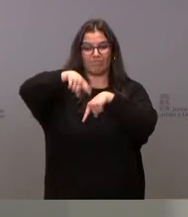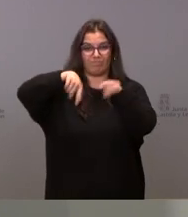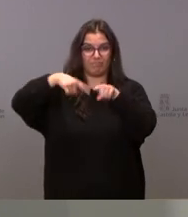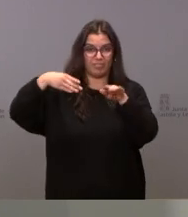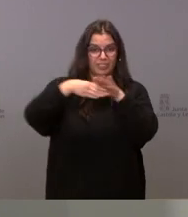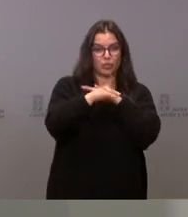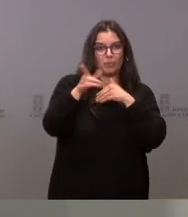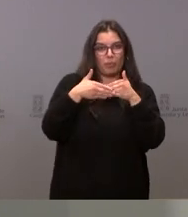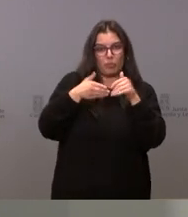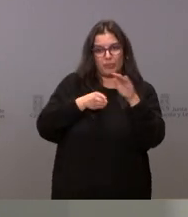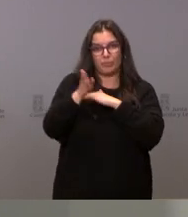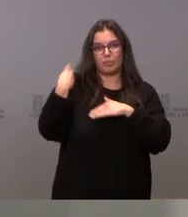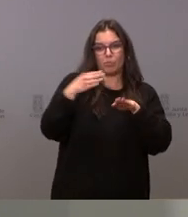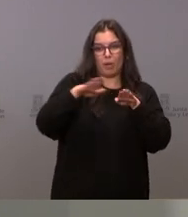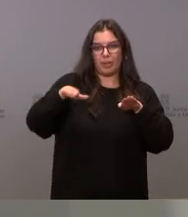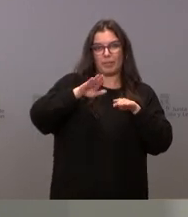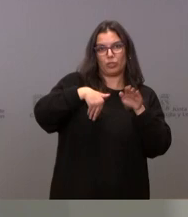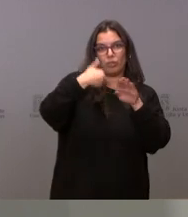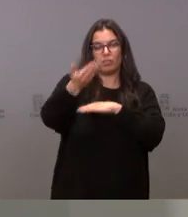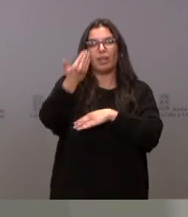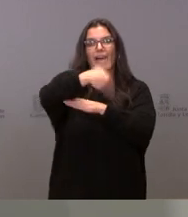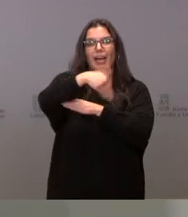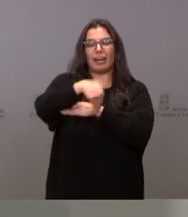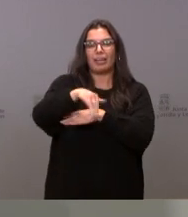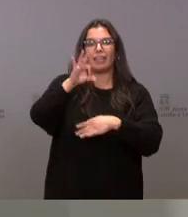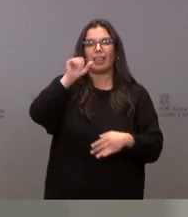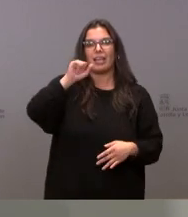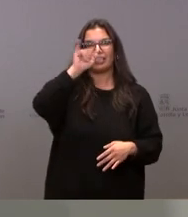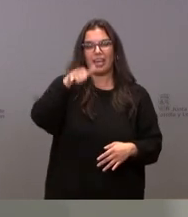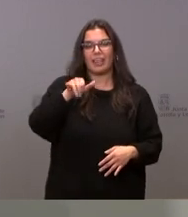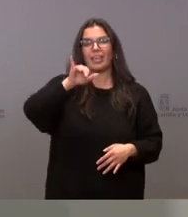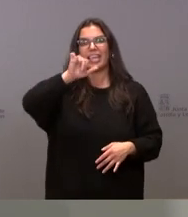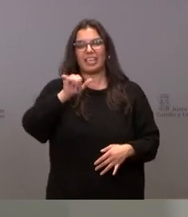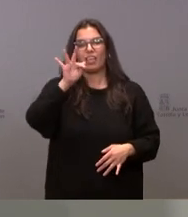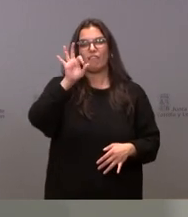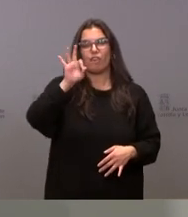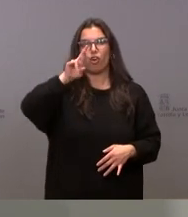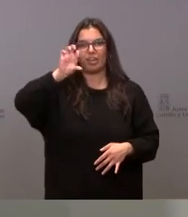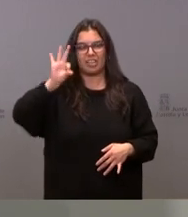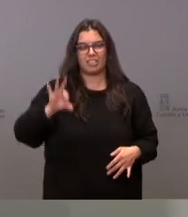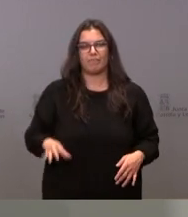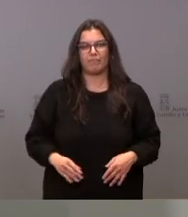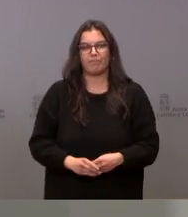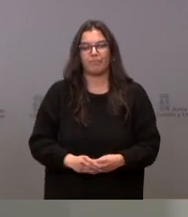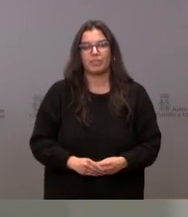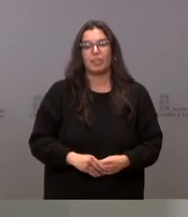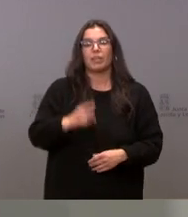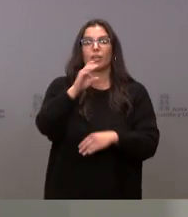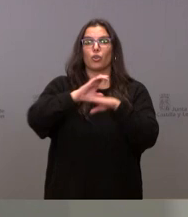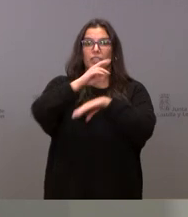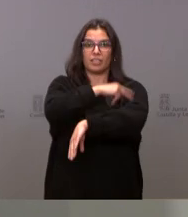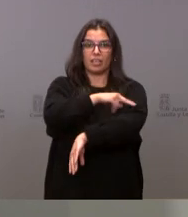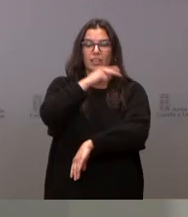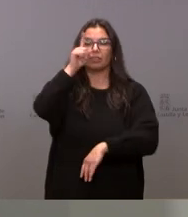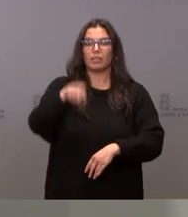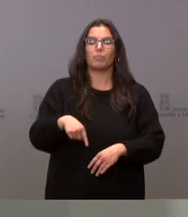salida desde el aparcamiento a la calle Sáenz y Forés. La Consejería de Sanidad contrata también el servicio